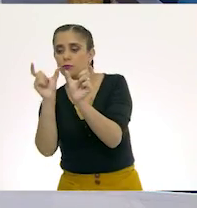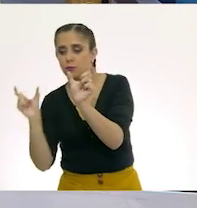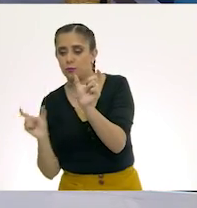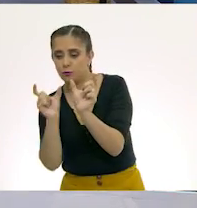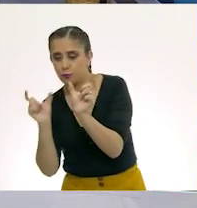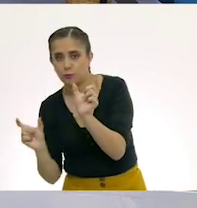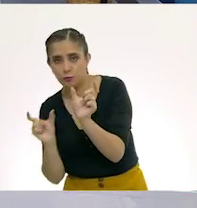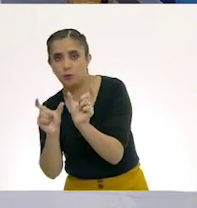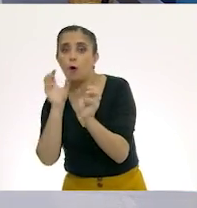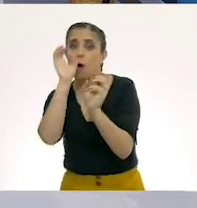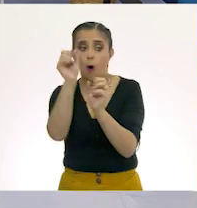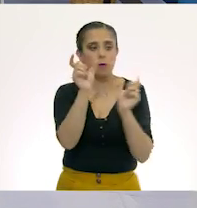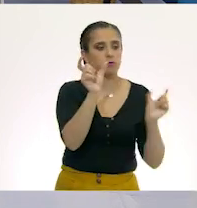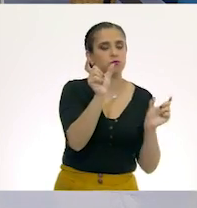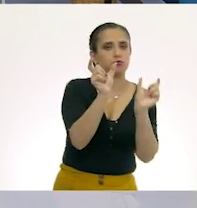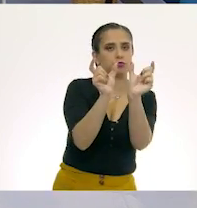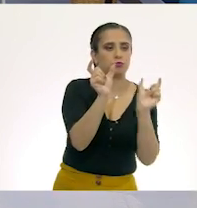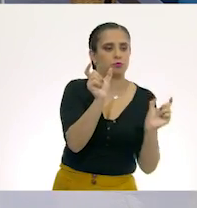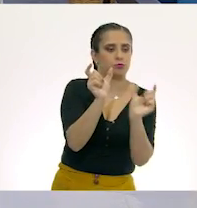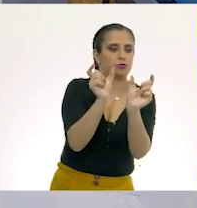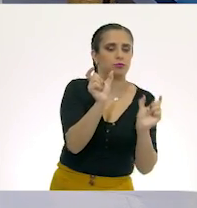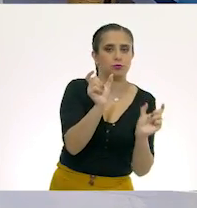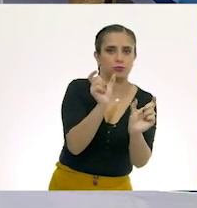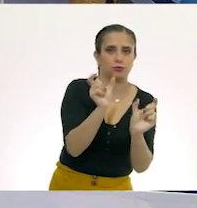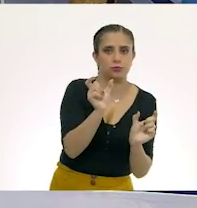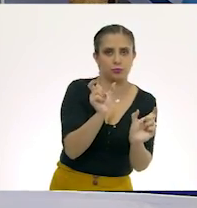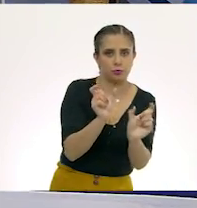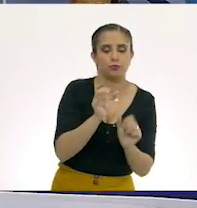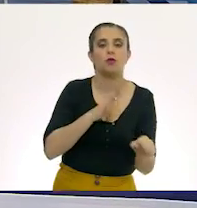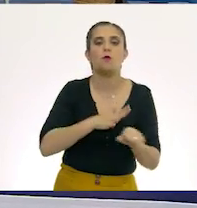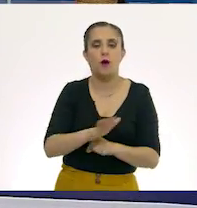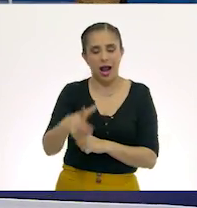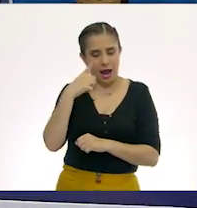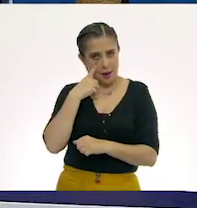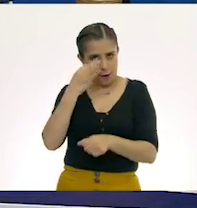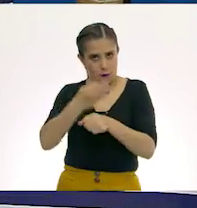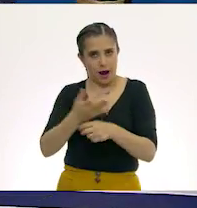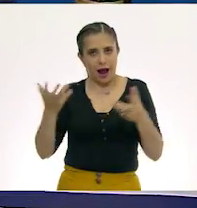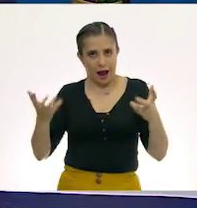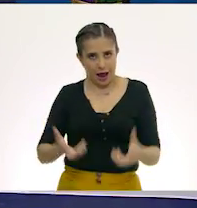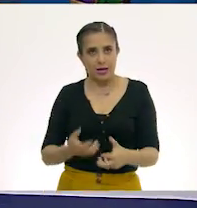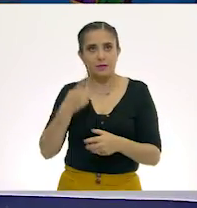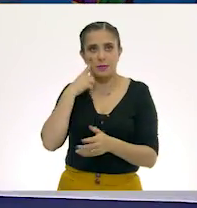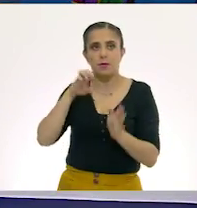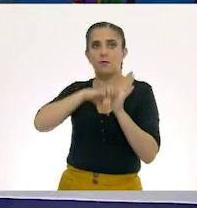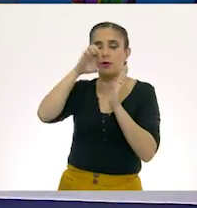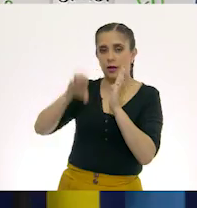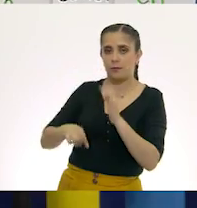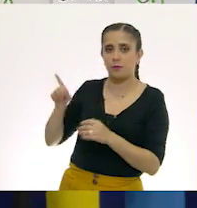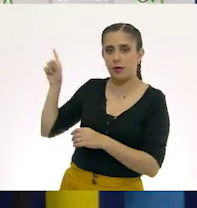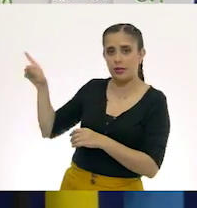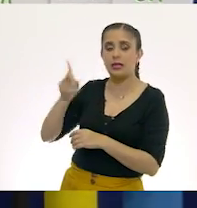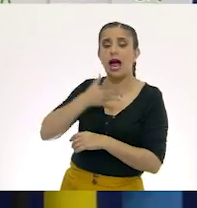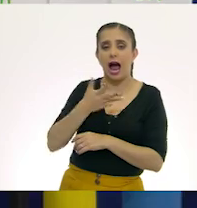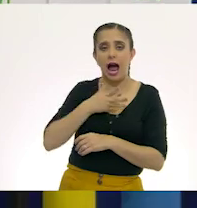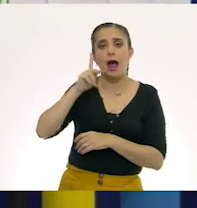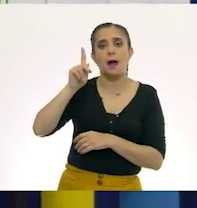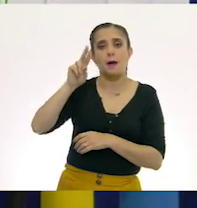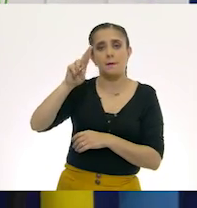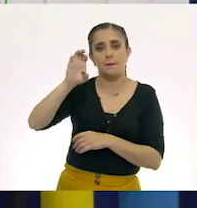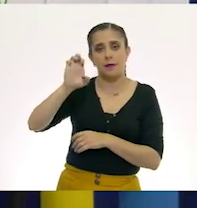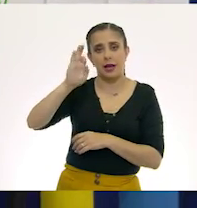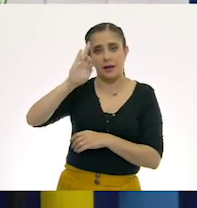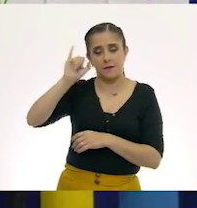Para armarla. Y aquí, en este pizarrón, tenemos algunos prefijos y